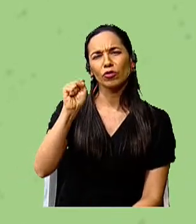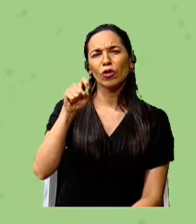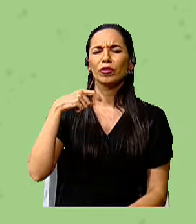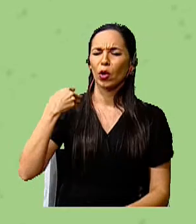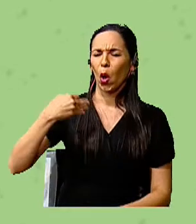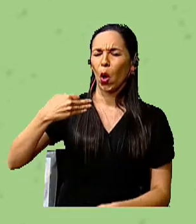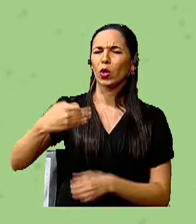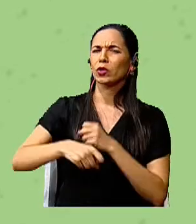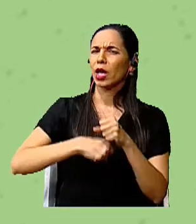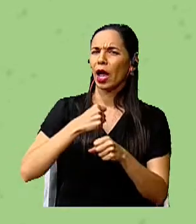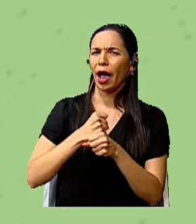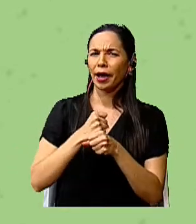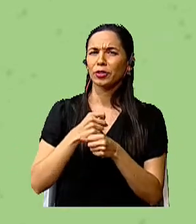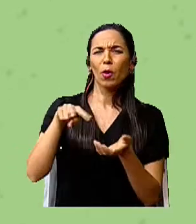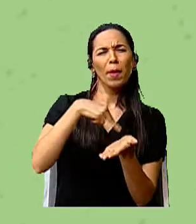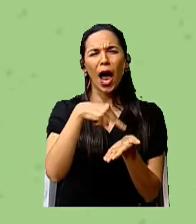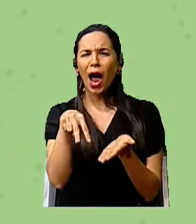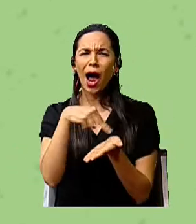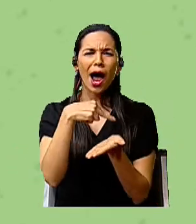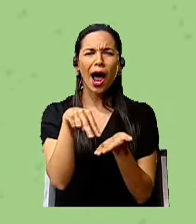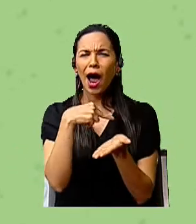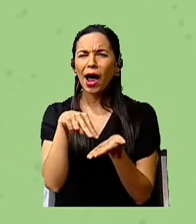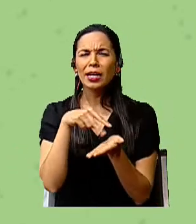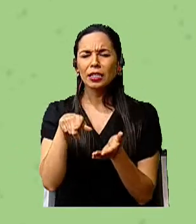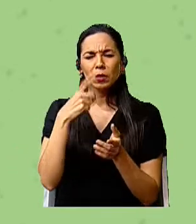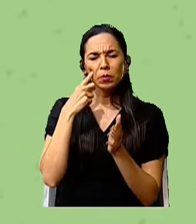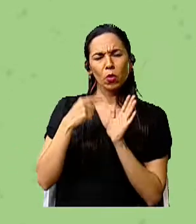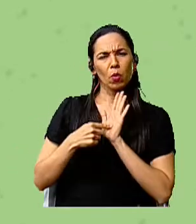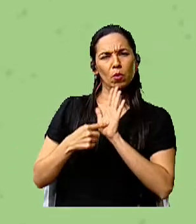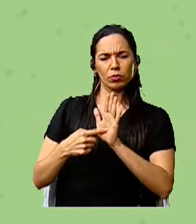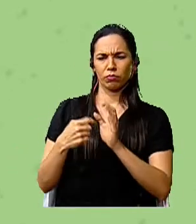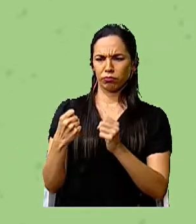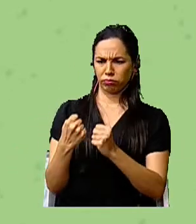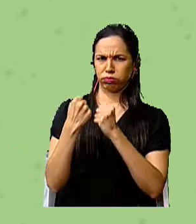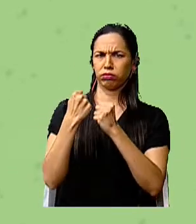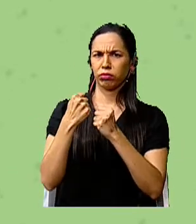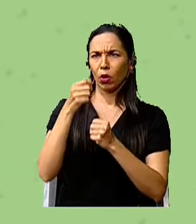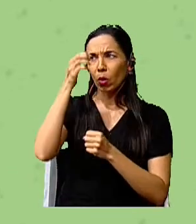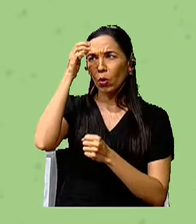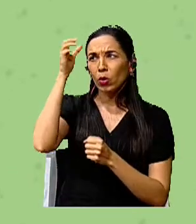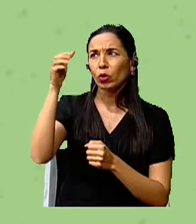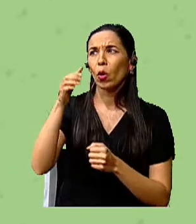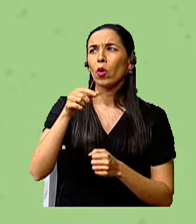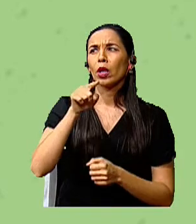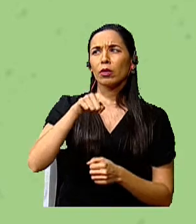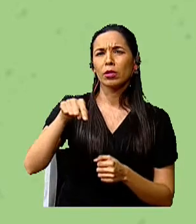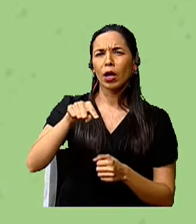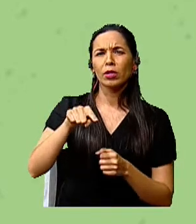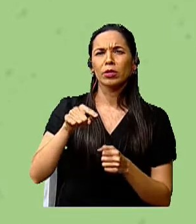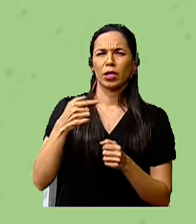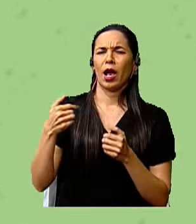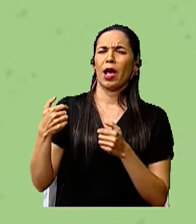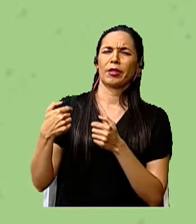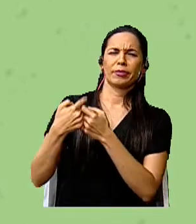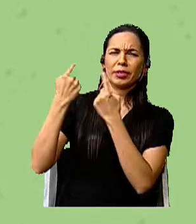Este baile representa la resistencia cultural ante la ocupación europea.